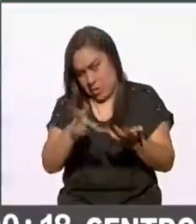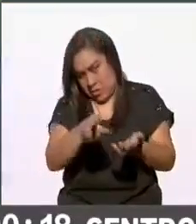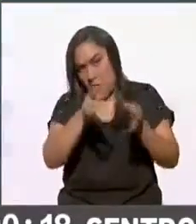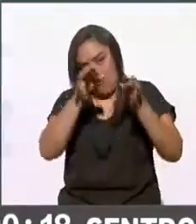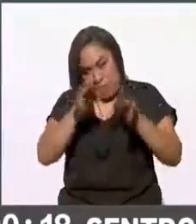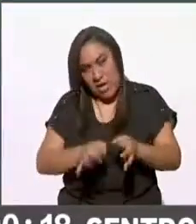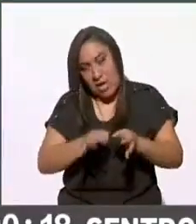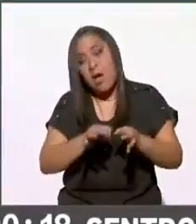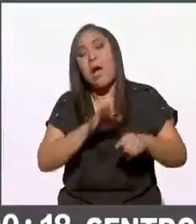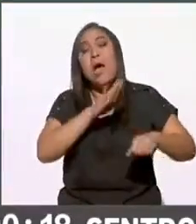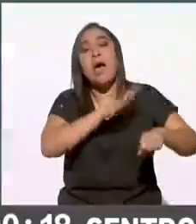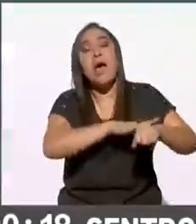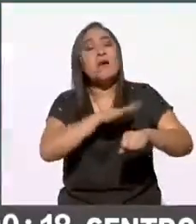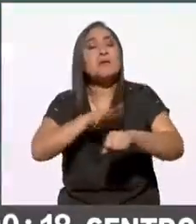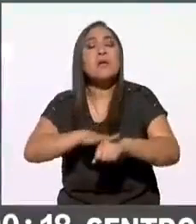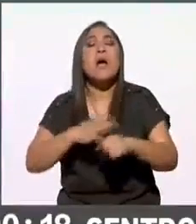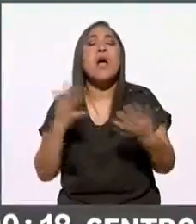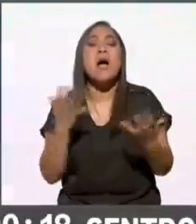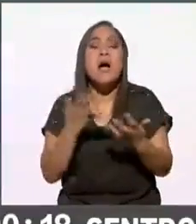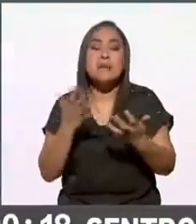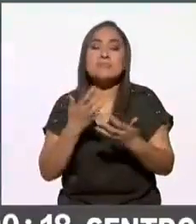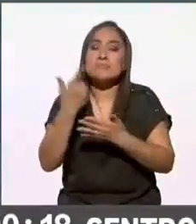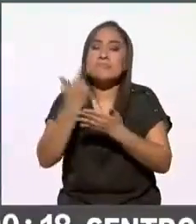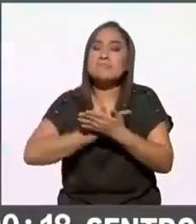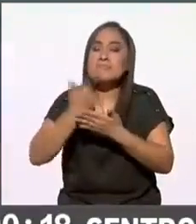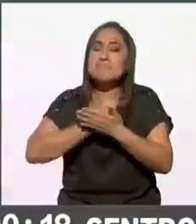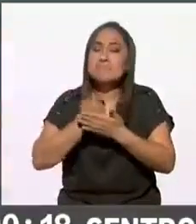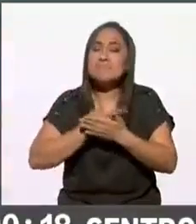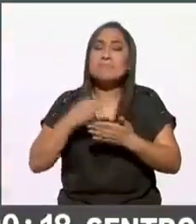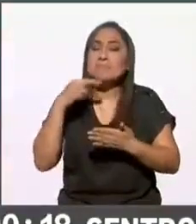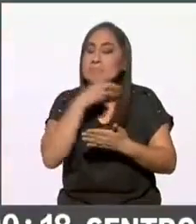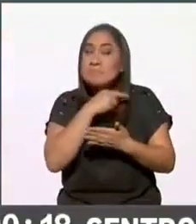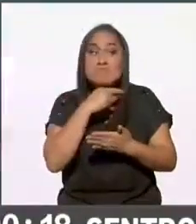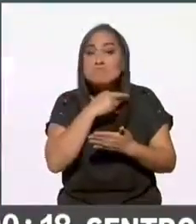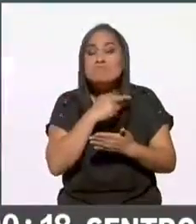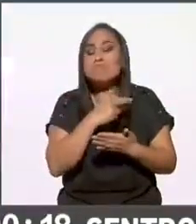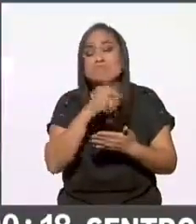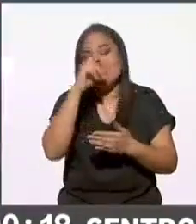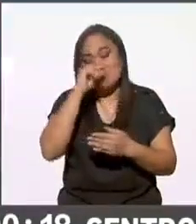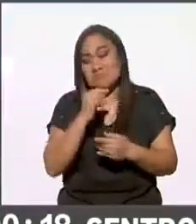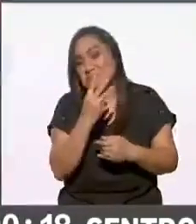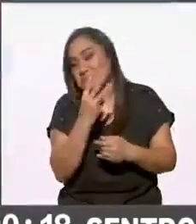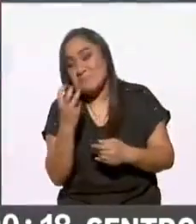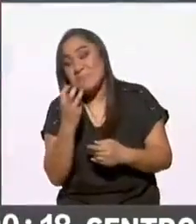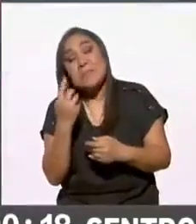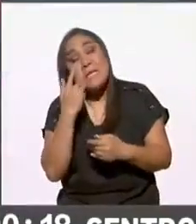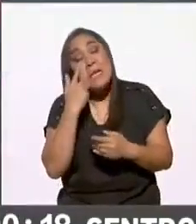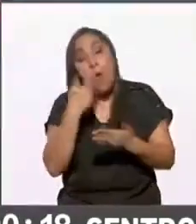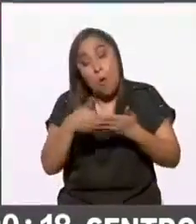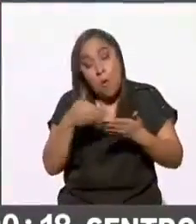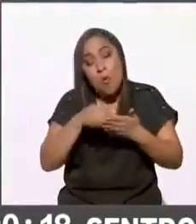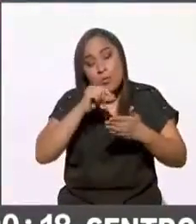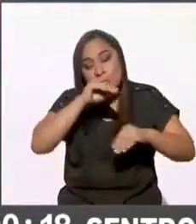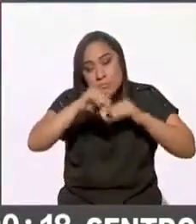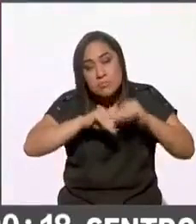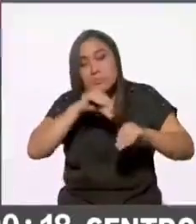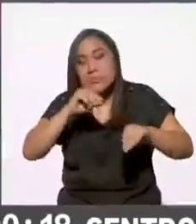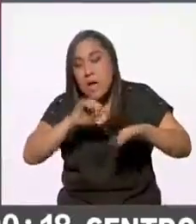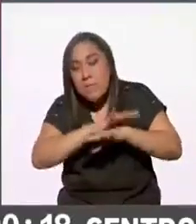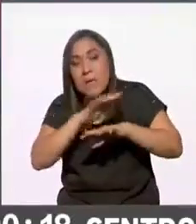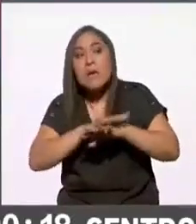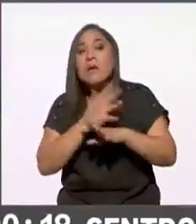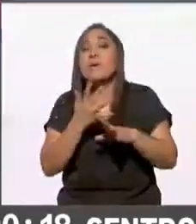y que se dan a conocer por parte de este conteo rápido alcanza esa cifra habrá que hacer ya los ajustes las negociaciones